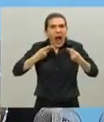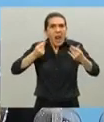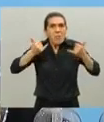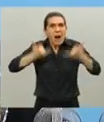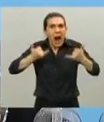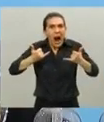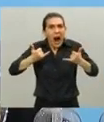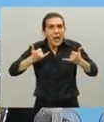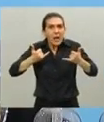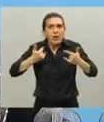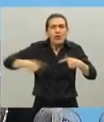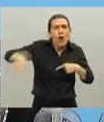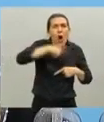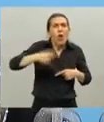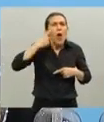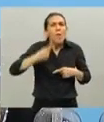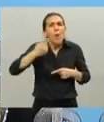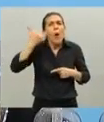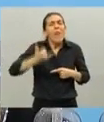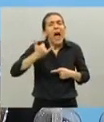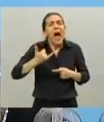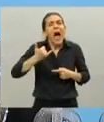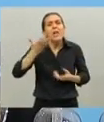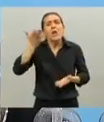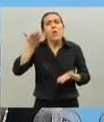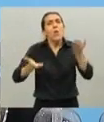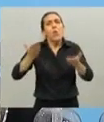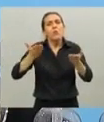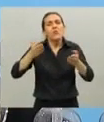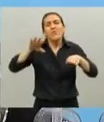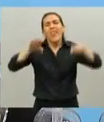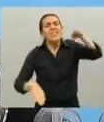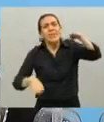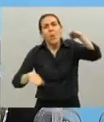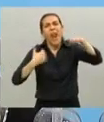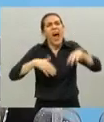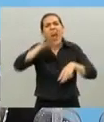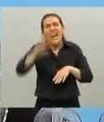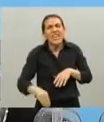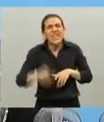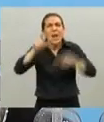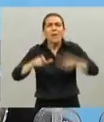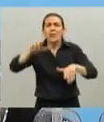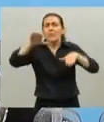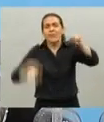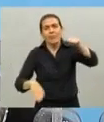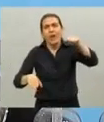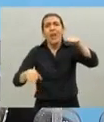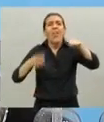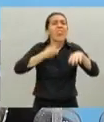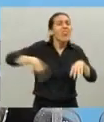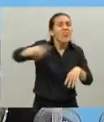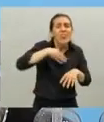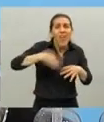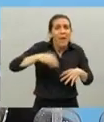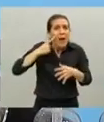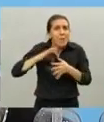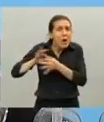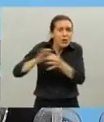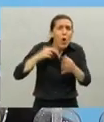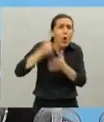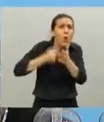enormemente injusto enormemente desigual y que tenemos que empezar a construir un país distinto